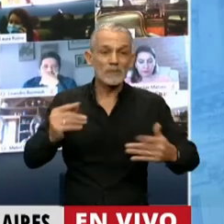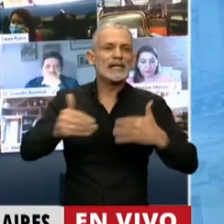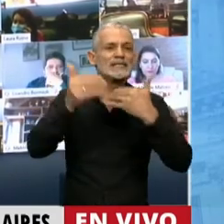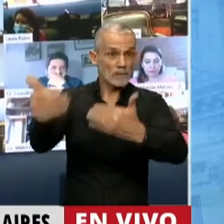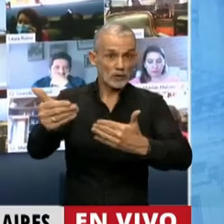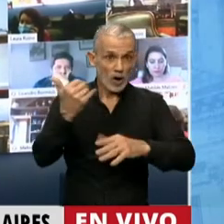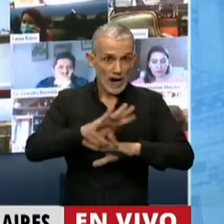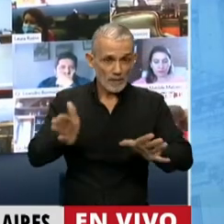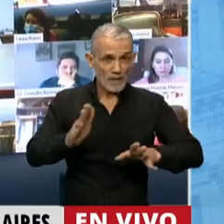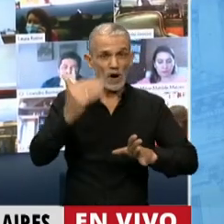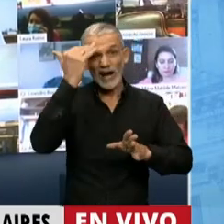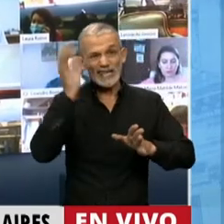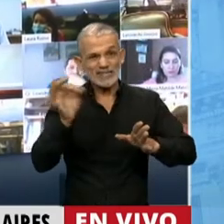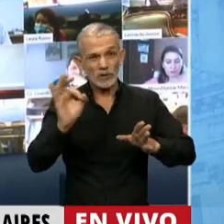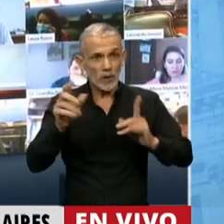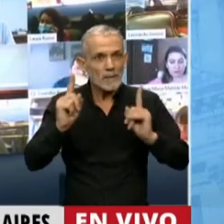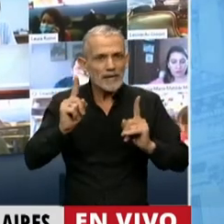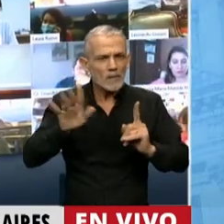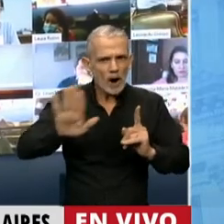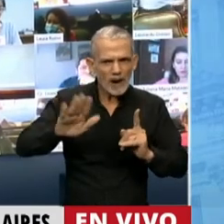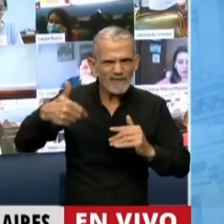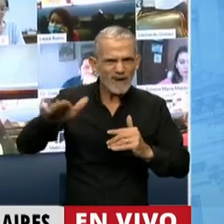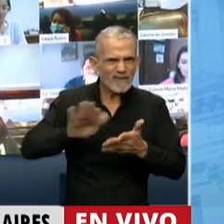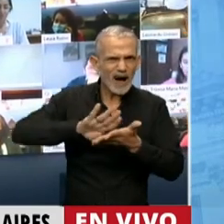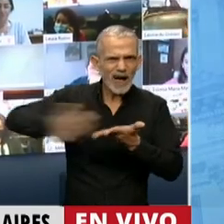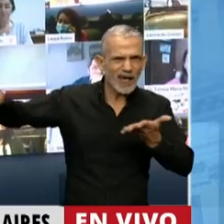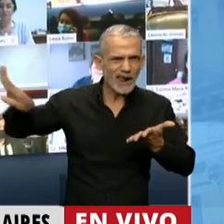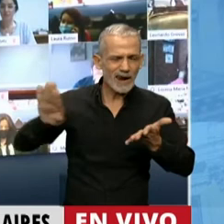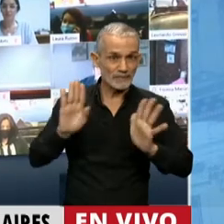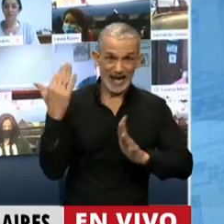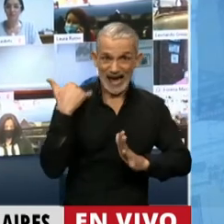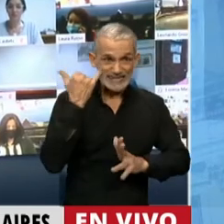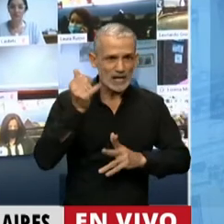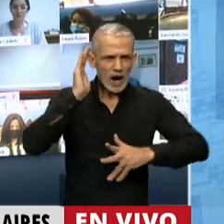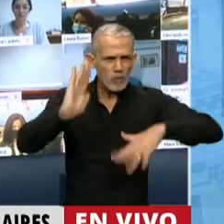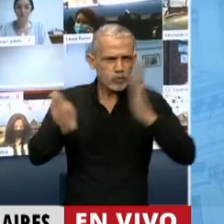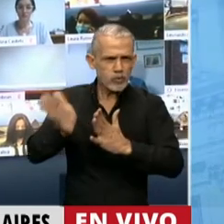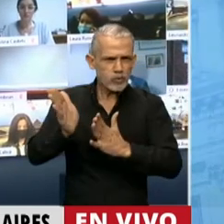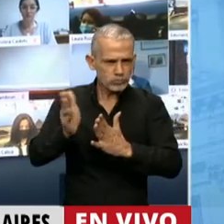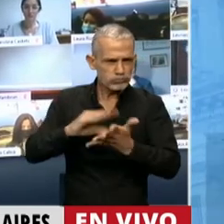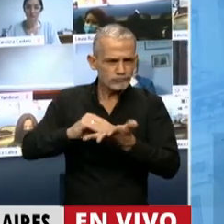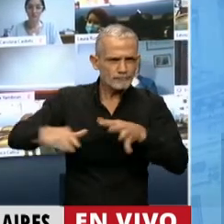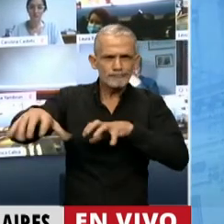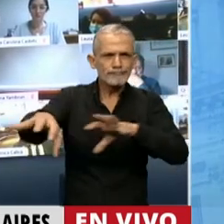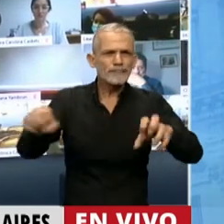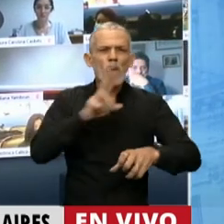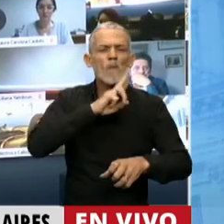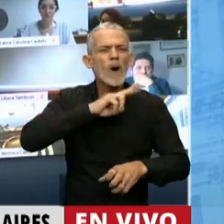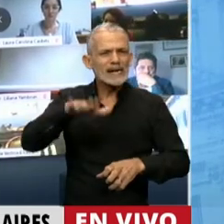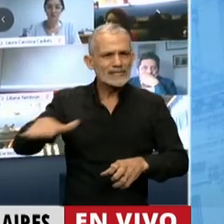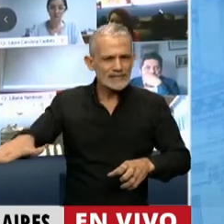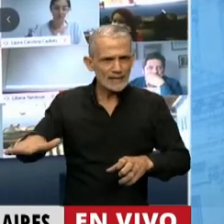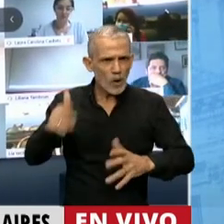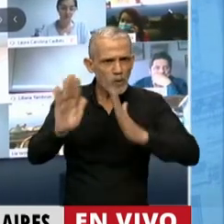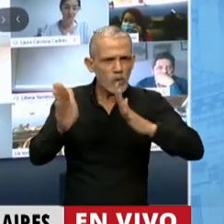se postergó, porque para el 15 está la misma amenaza, ayer se desalojó y se reprimió violentamente a mujeres y